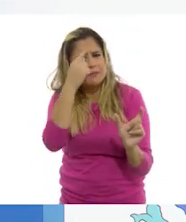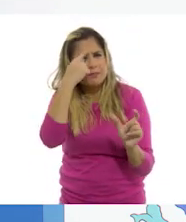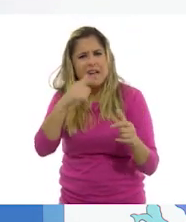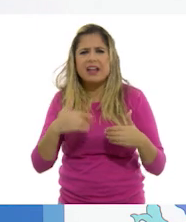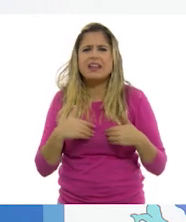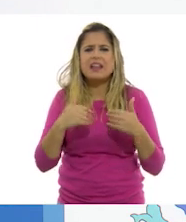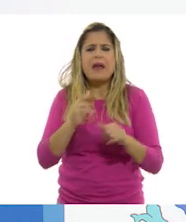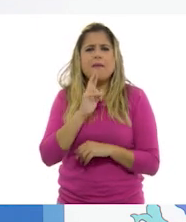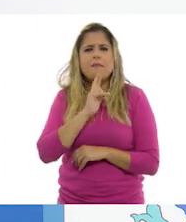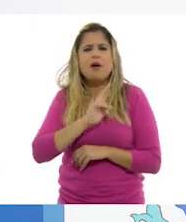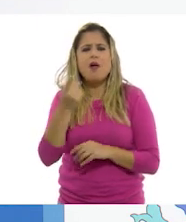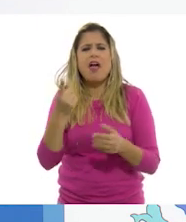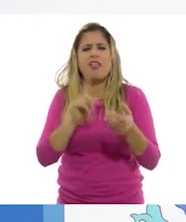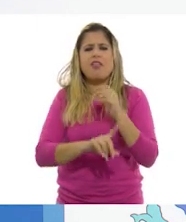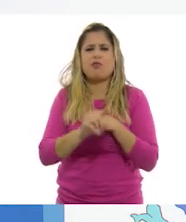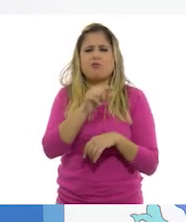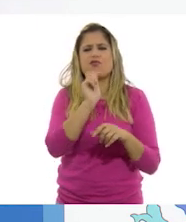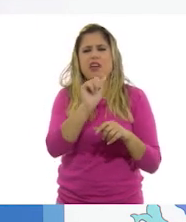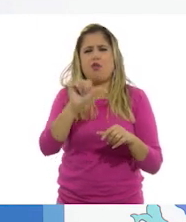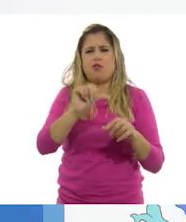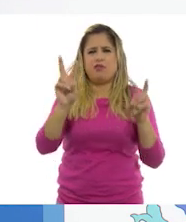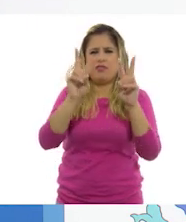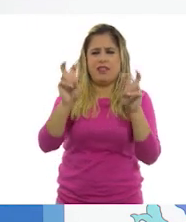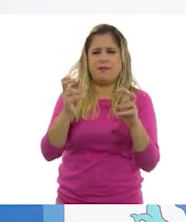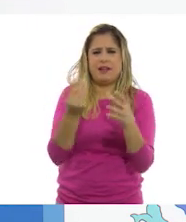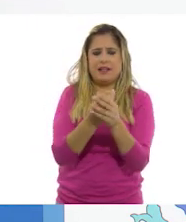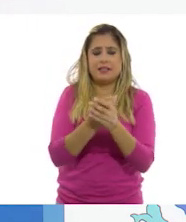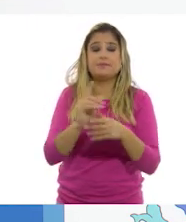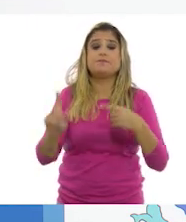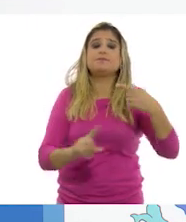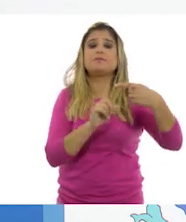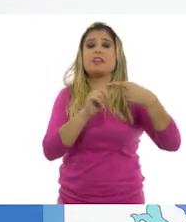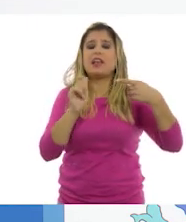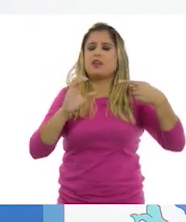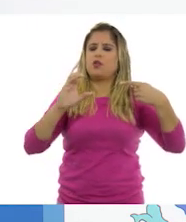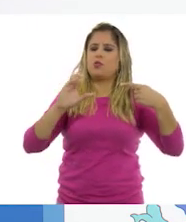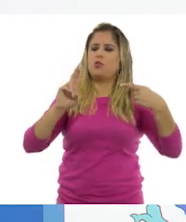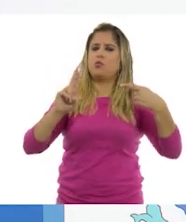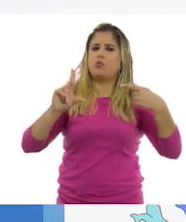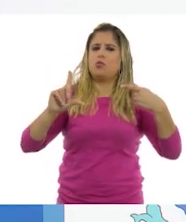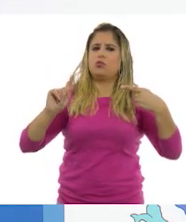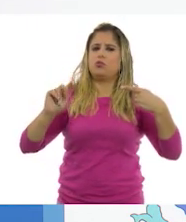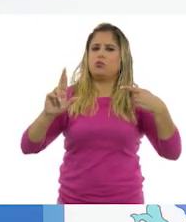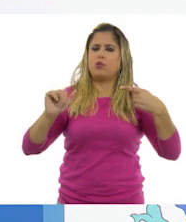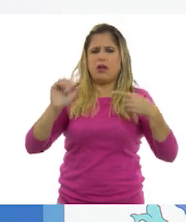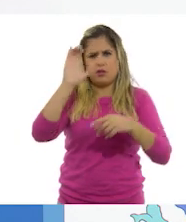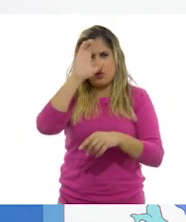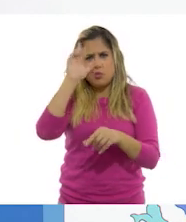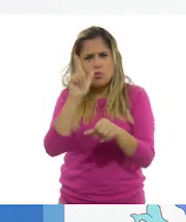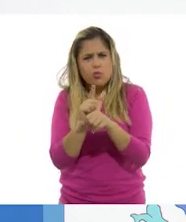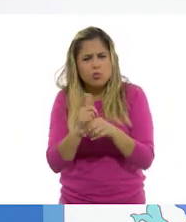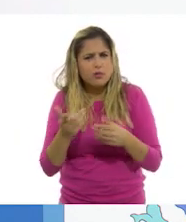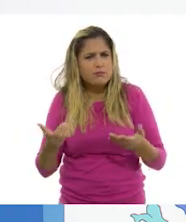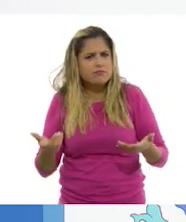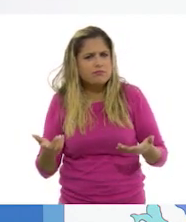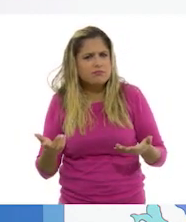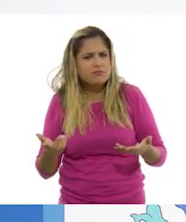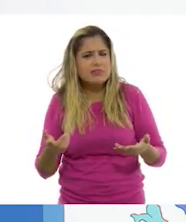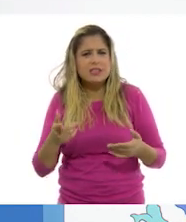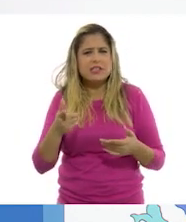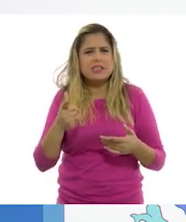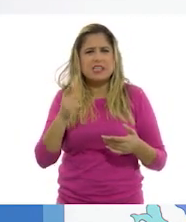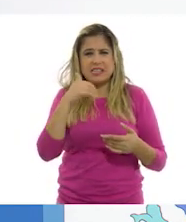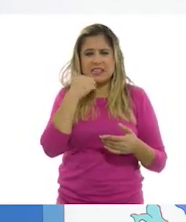los contenidos de hoy. El primero es la cultura. Quisiera saber, Raúl, Larisa,